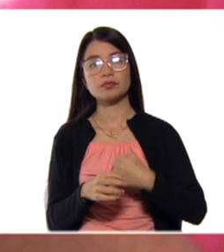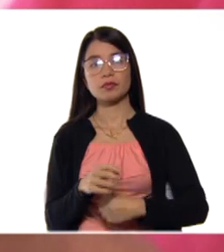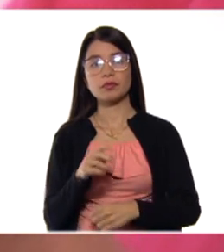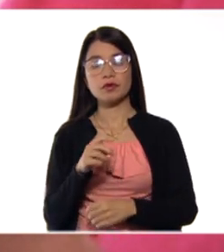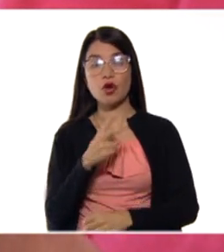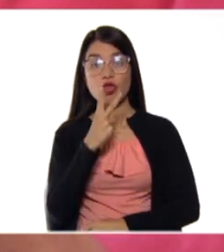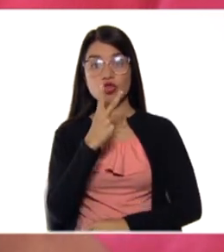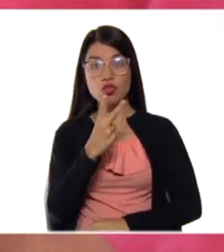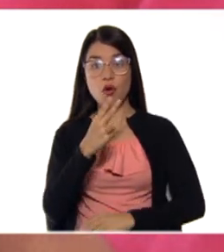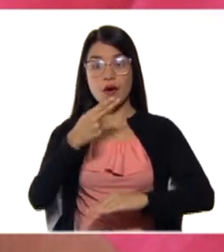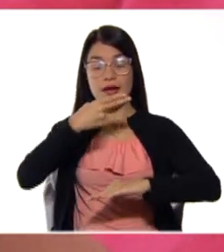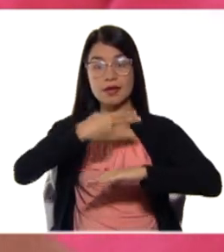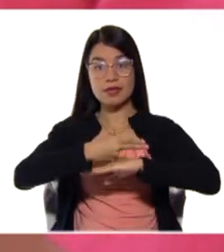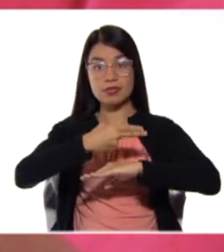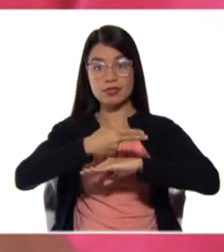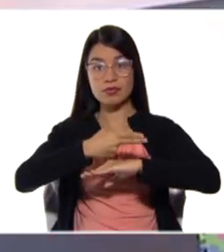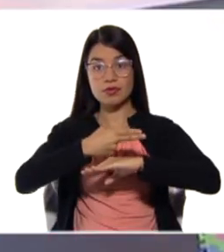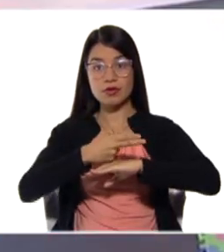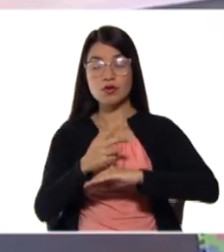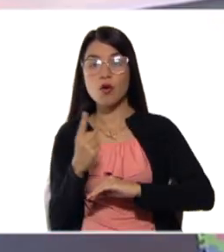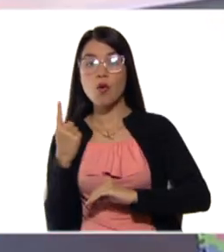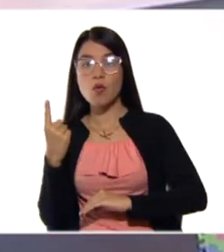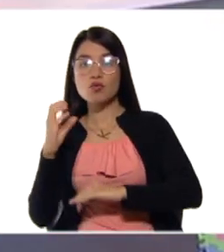y un oxígeno. ¿Bien?